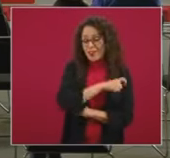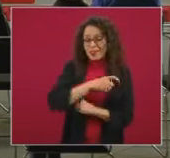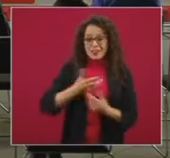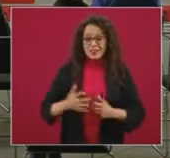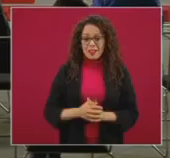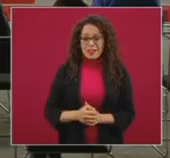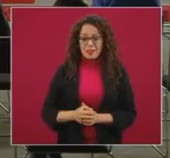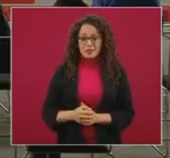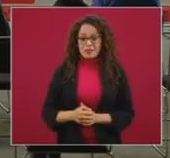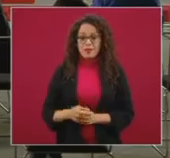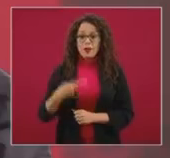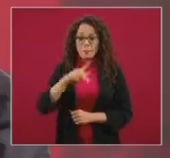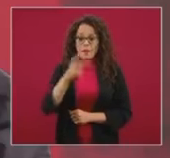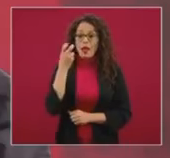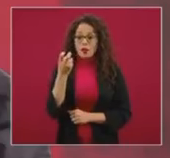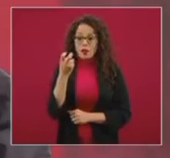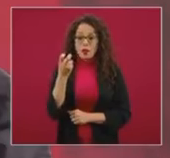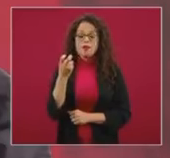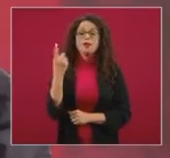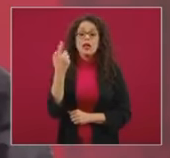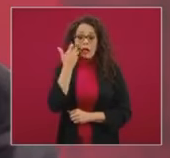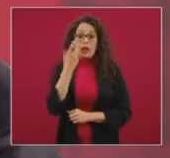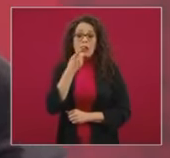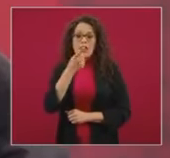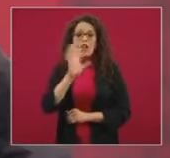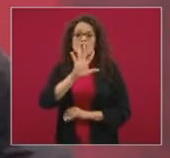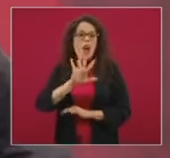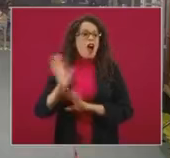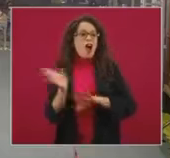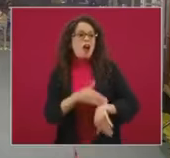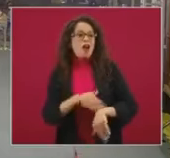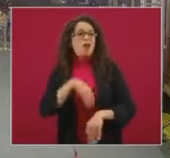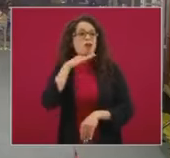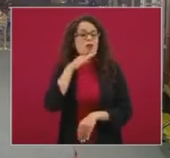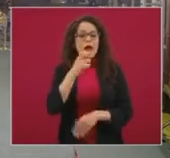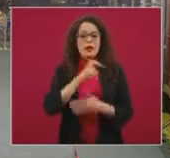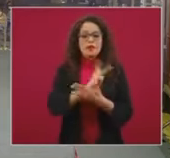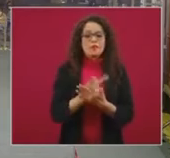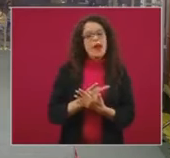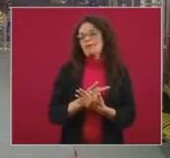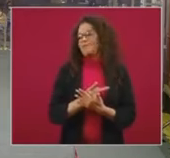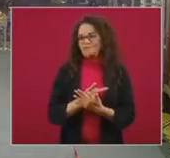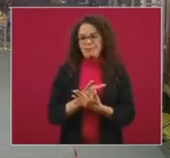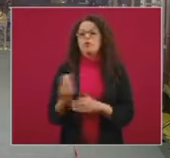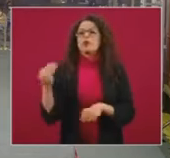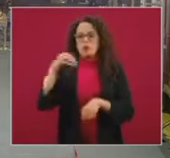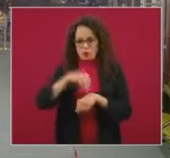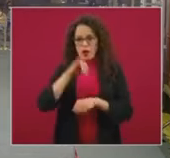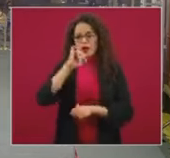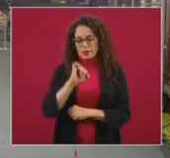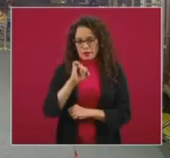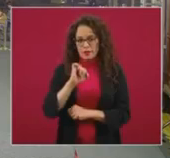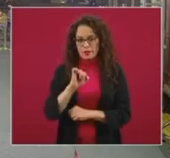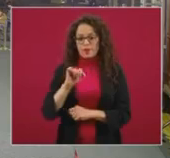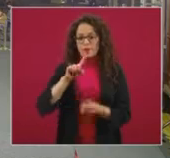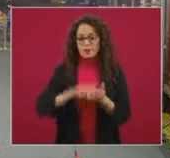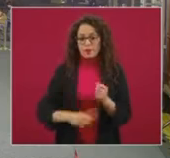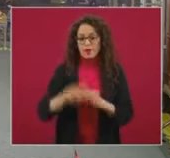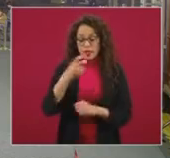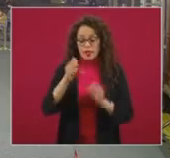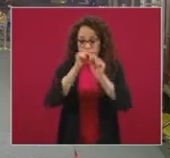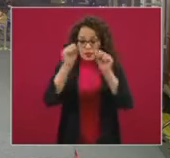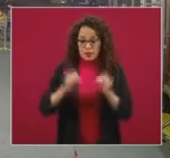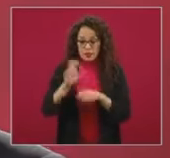la semilla de esta transformación. ¿Verdad? Y lo mismo respecto al Sistema Nacional de Salud, hay muchas cosas que estaban